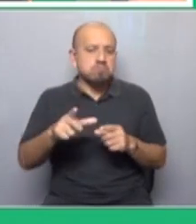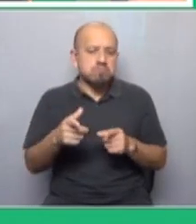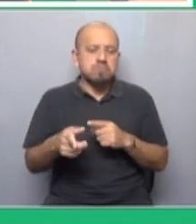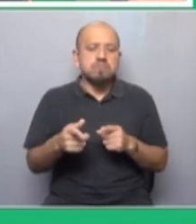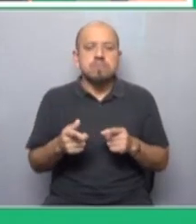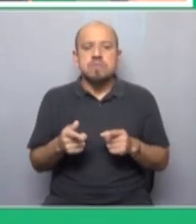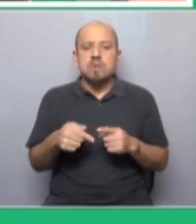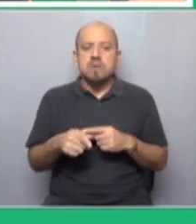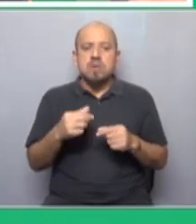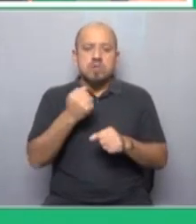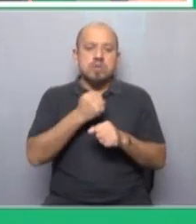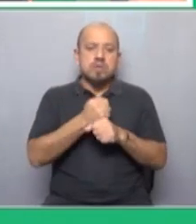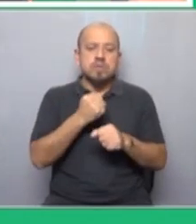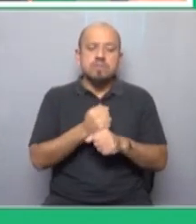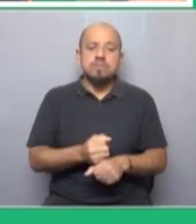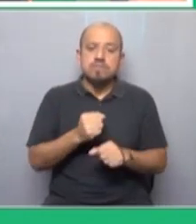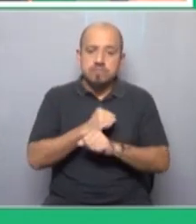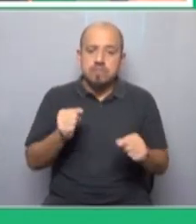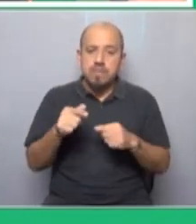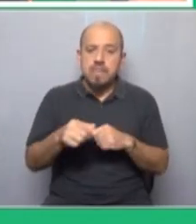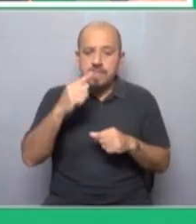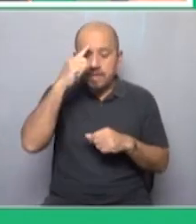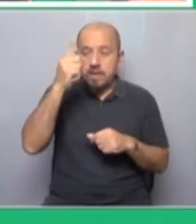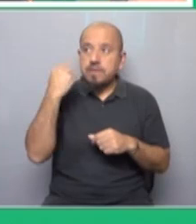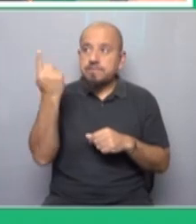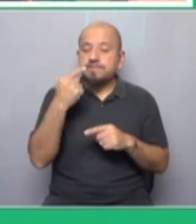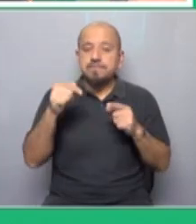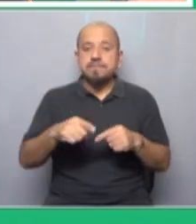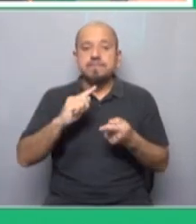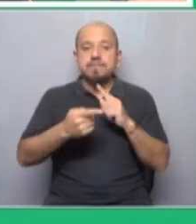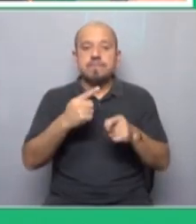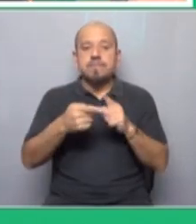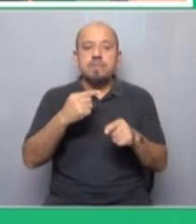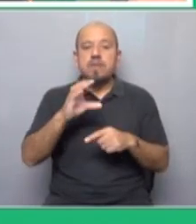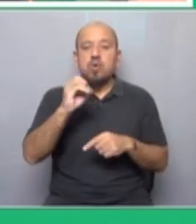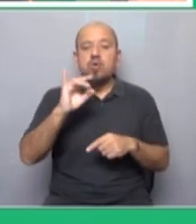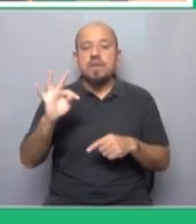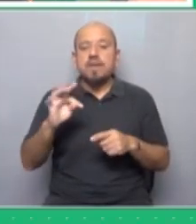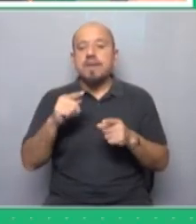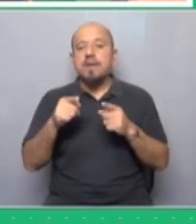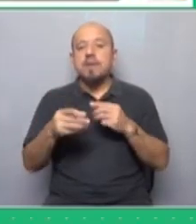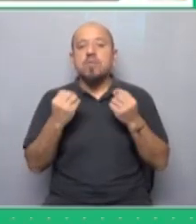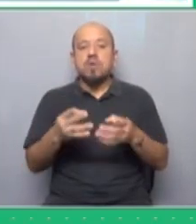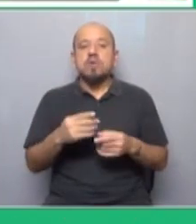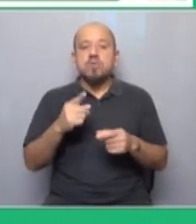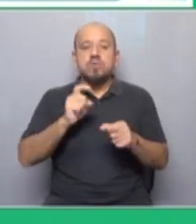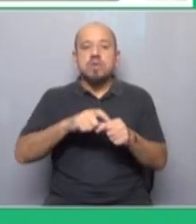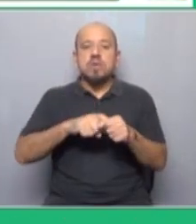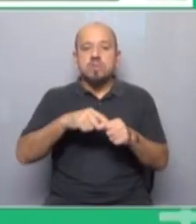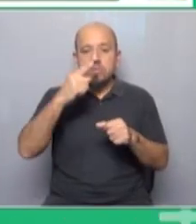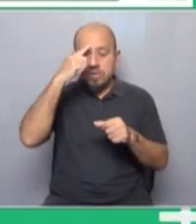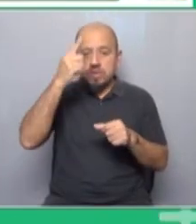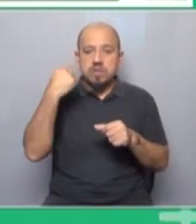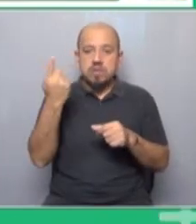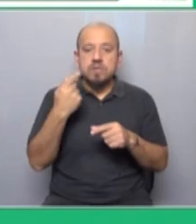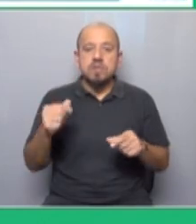decir la clase trabajadora fue capaz a nivel internacional porque esto fue un convenio en la OIT por eso es necesario un sindicalismo internacional de